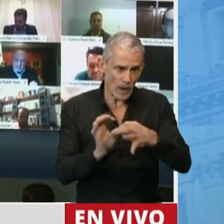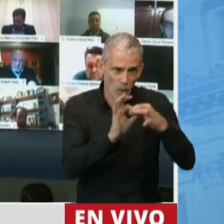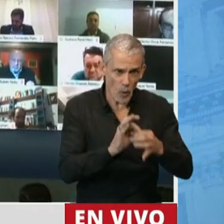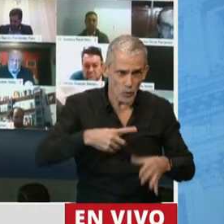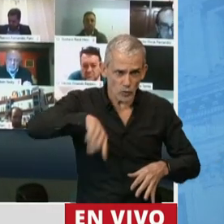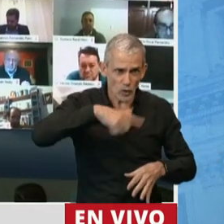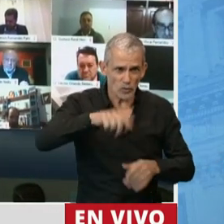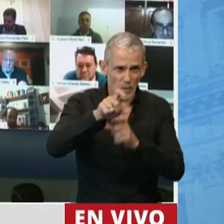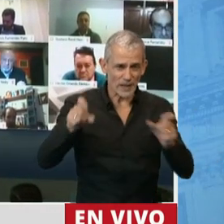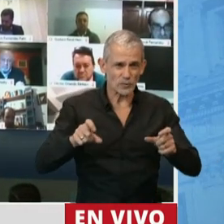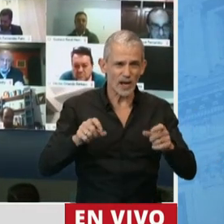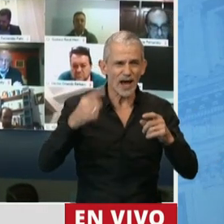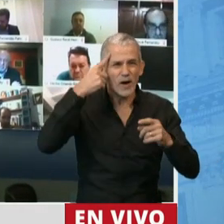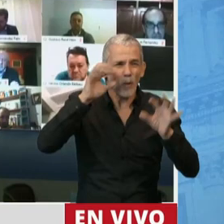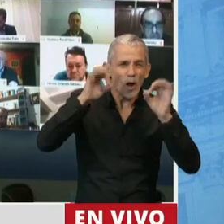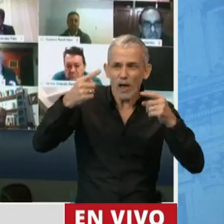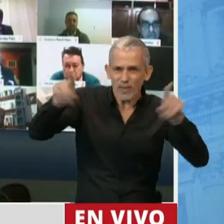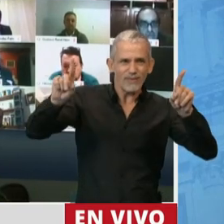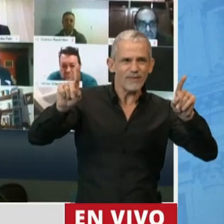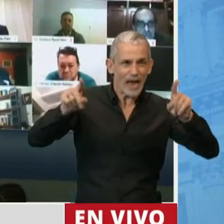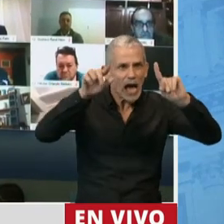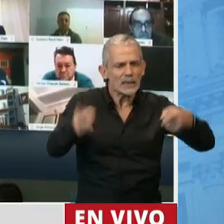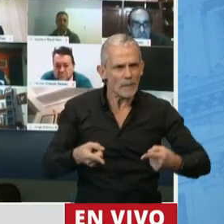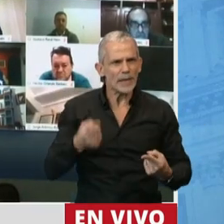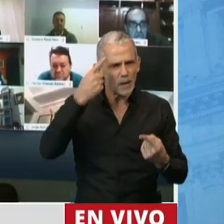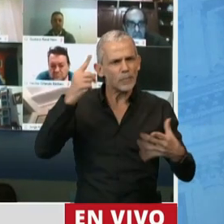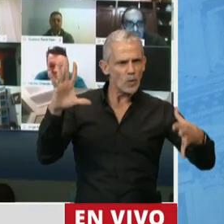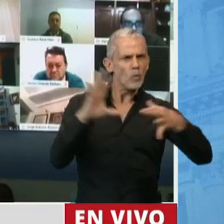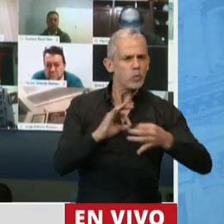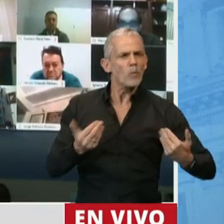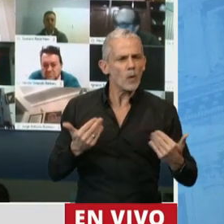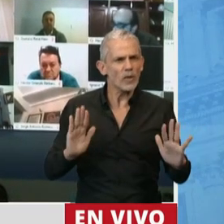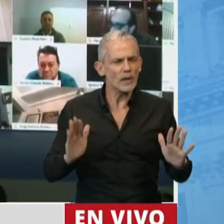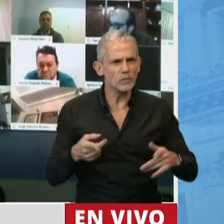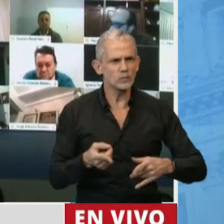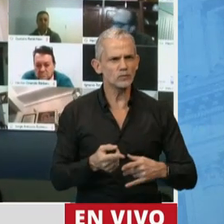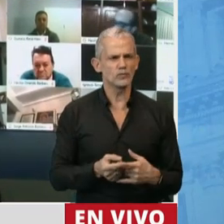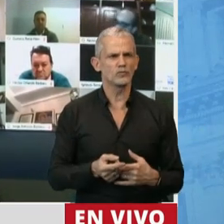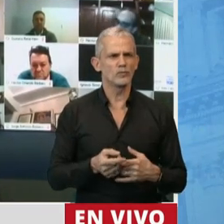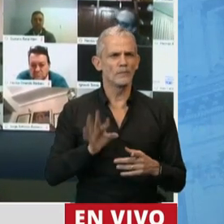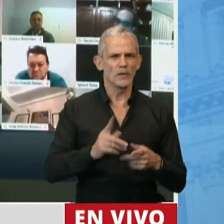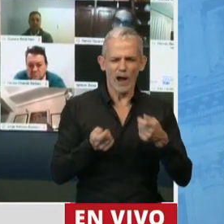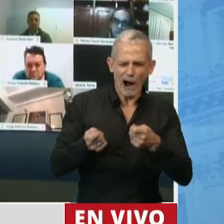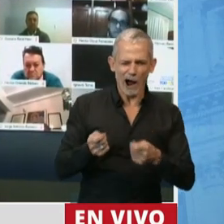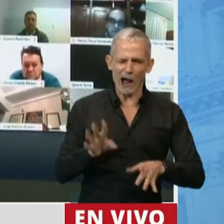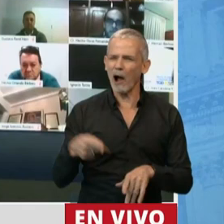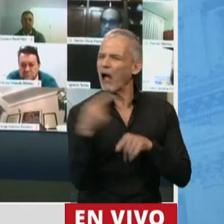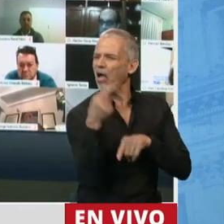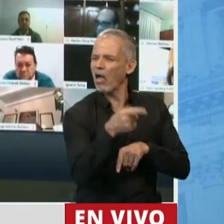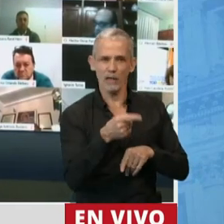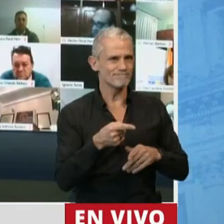y aún en la diferencia tampoco pensar digamos que que incentivando